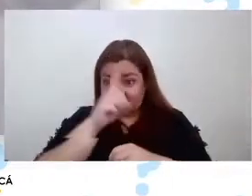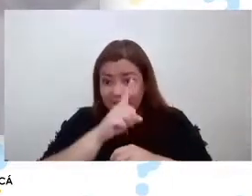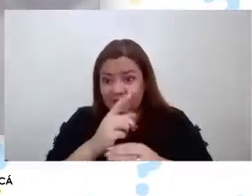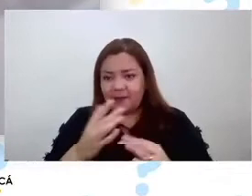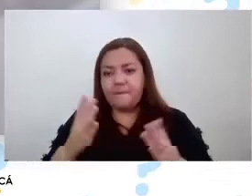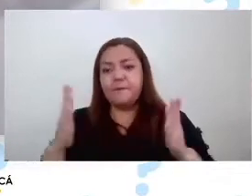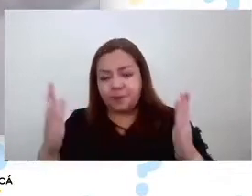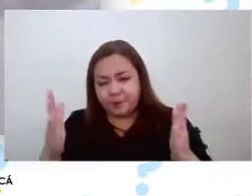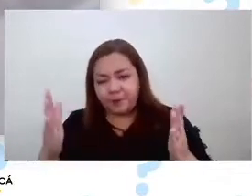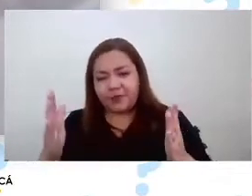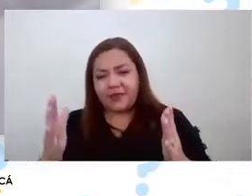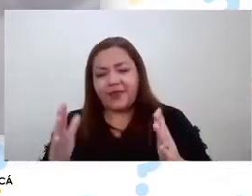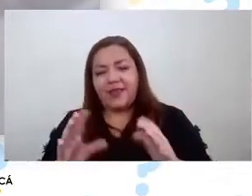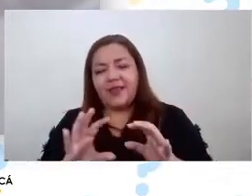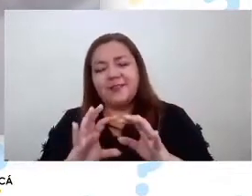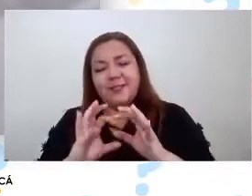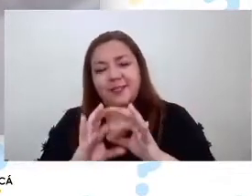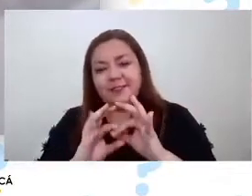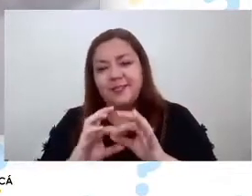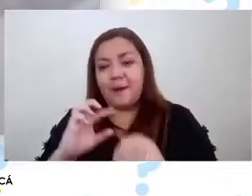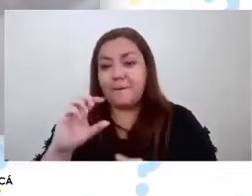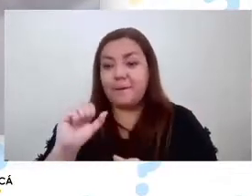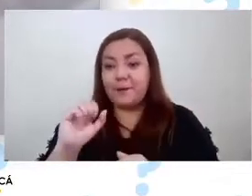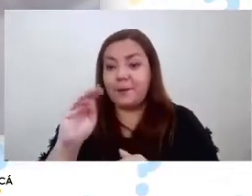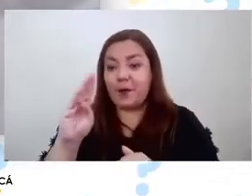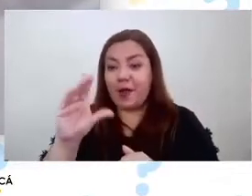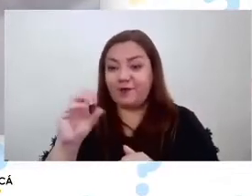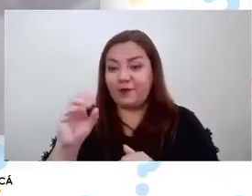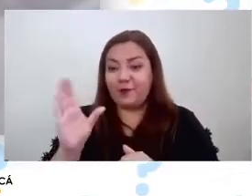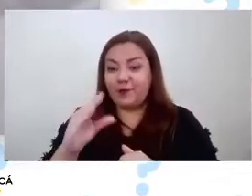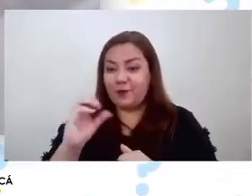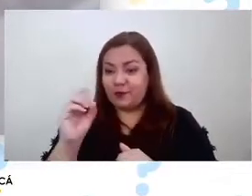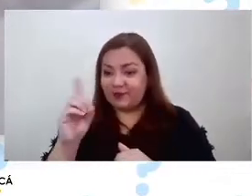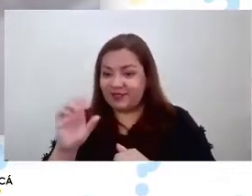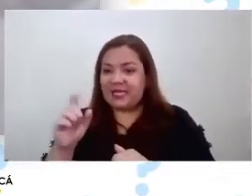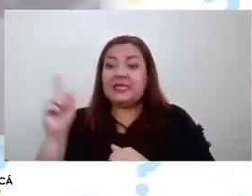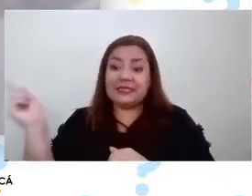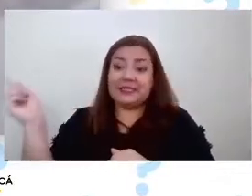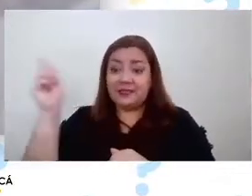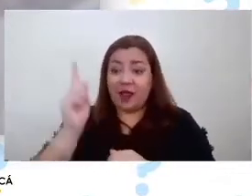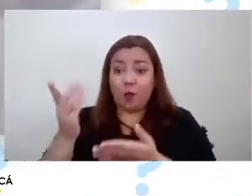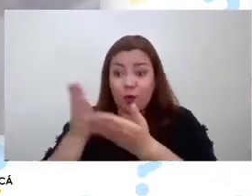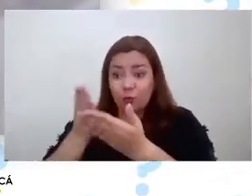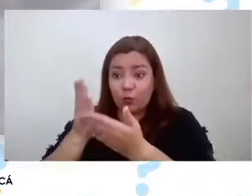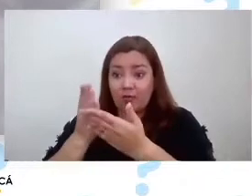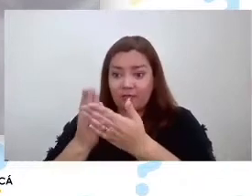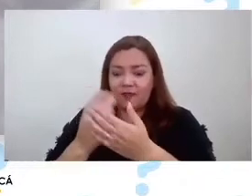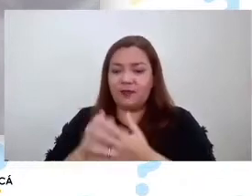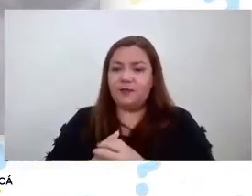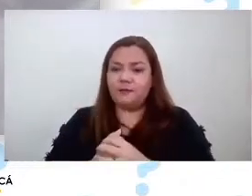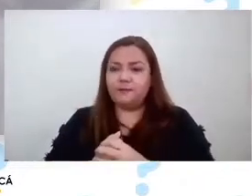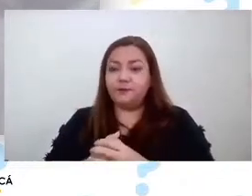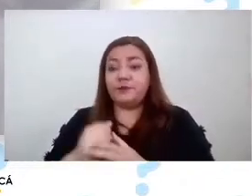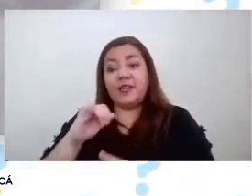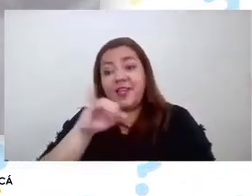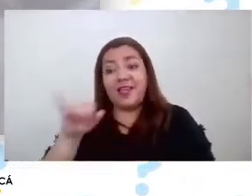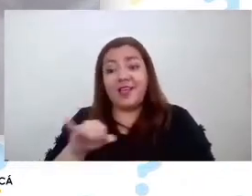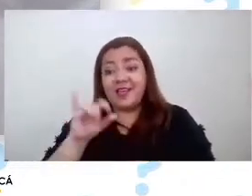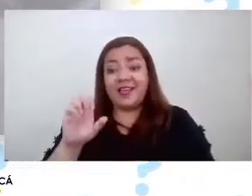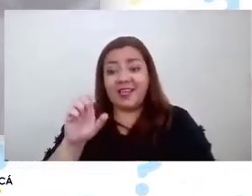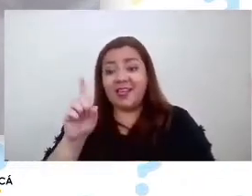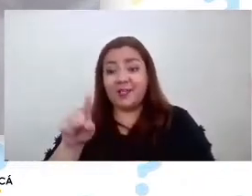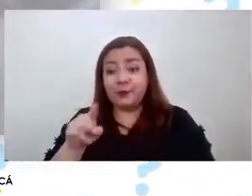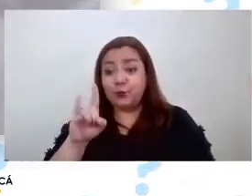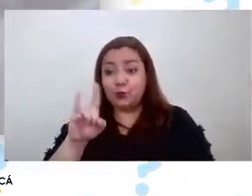gracias bueno Pablo se trajo a un estudiante Jesús que no